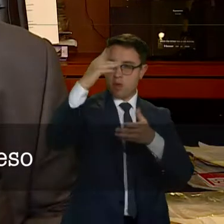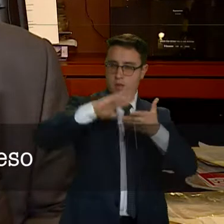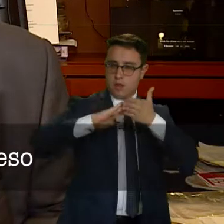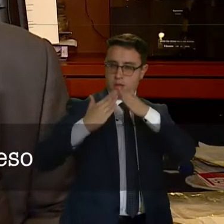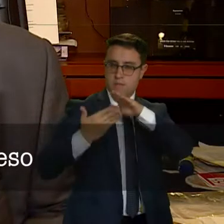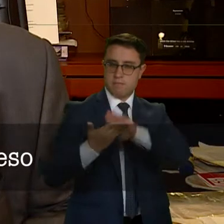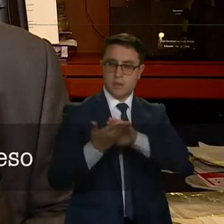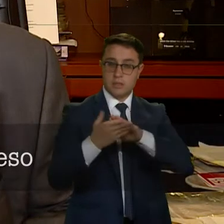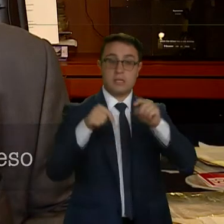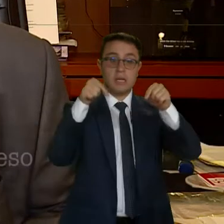más grande del Congreso. Gracias.